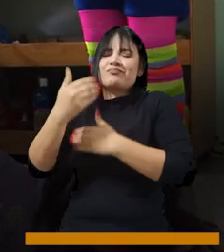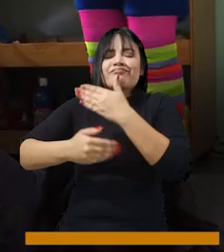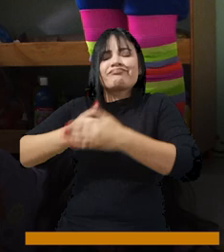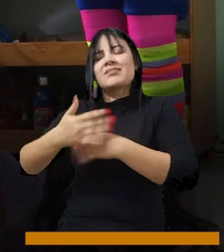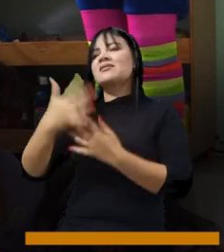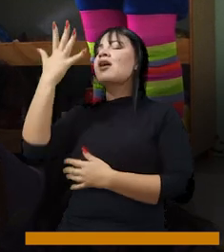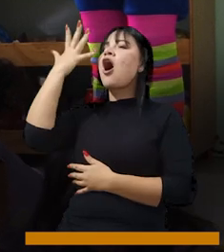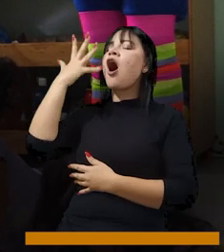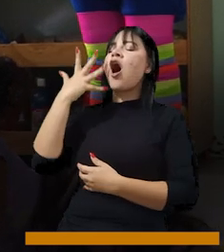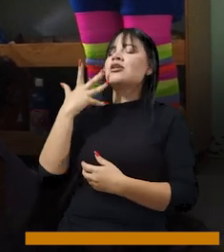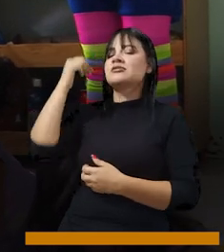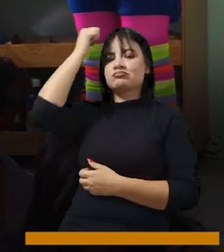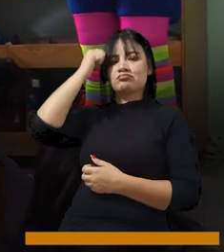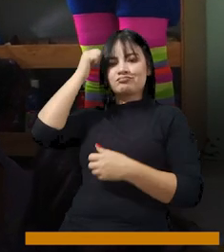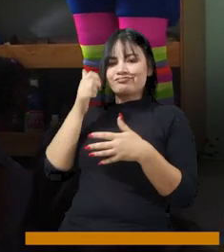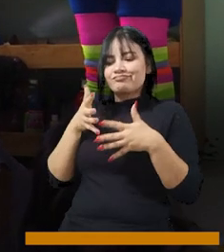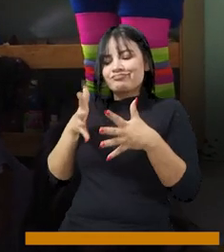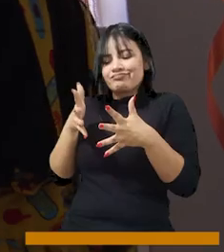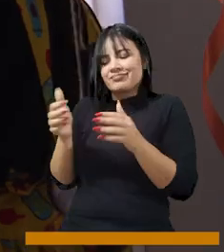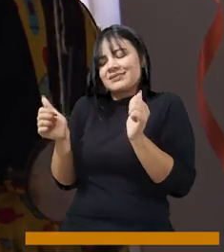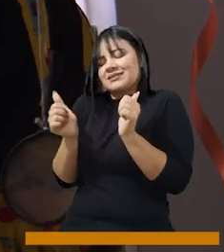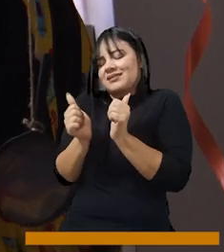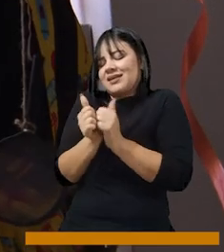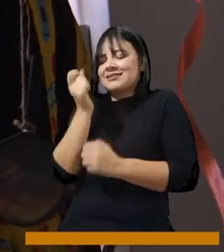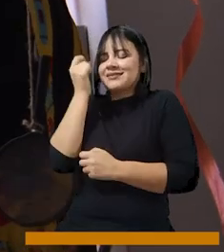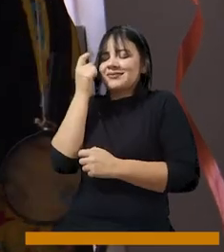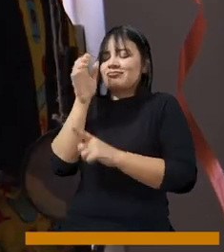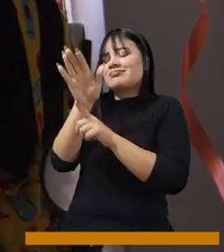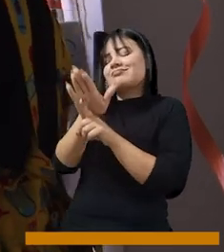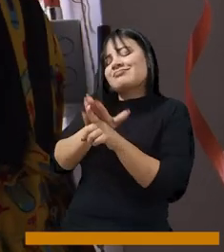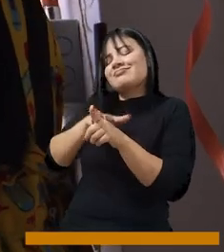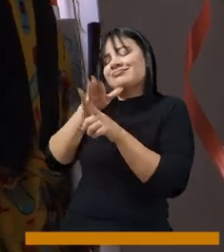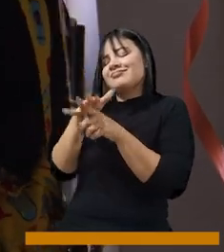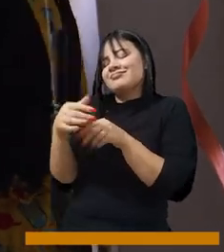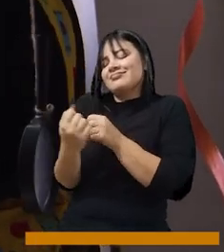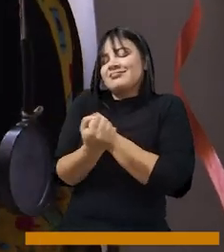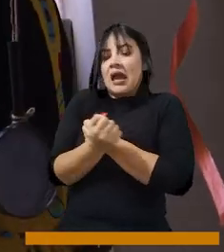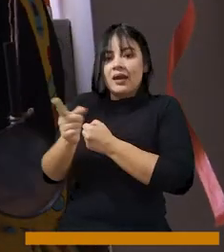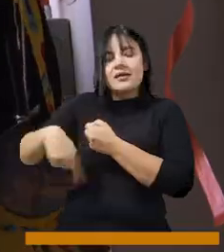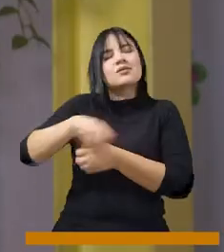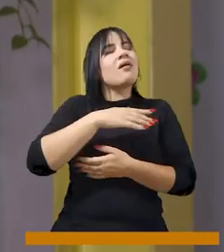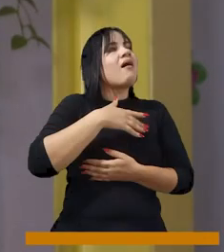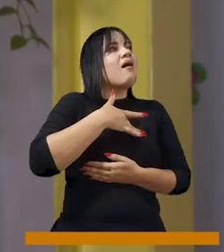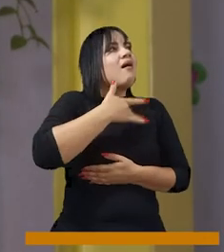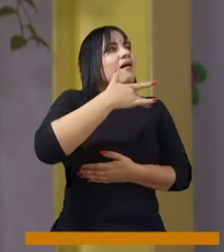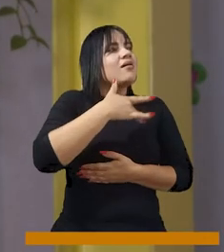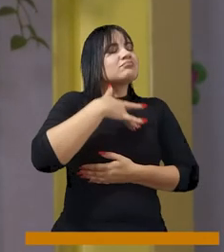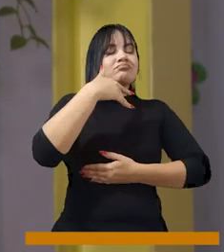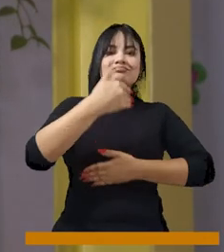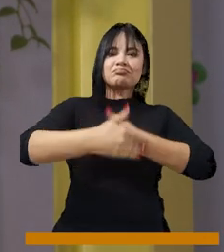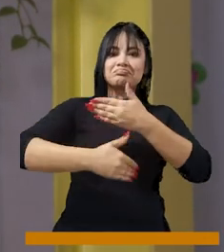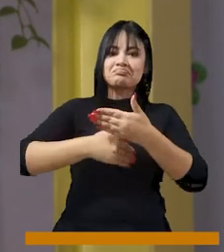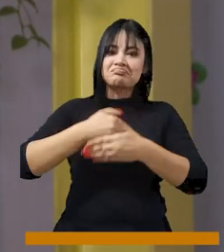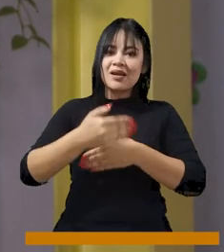agentes educativos a diario, ese amor que les brindamos, esa comprensión, esa ternura, ese cariño que les permite a ellos